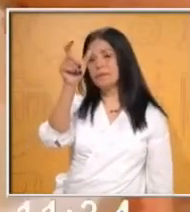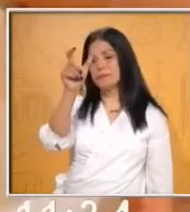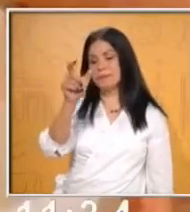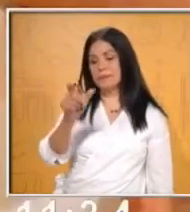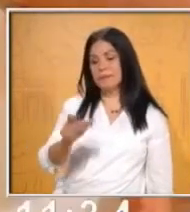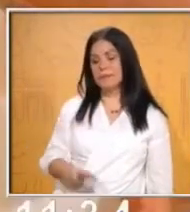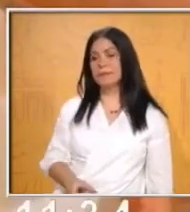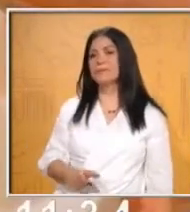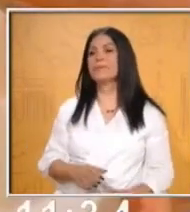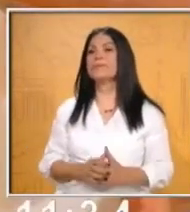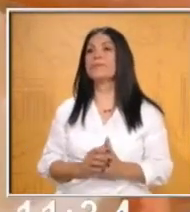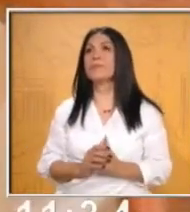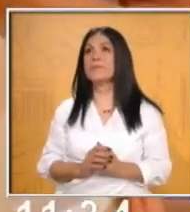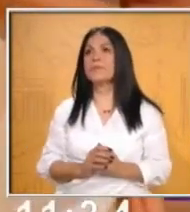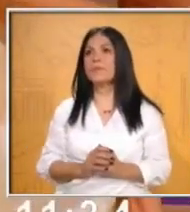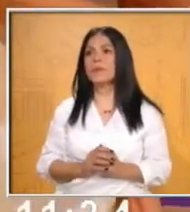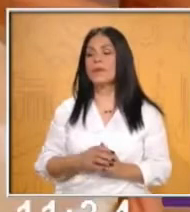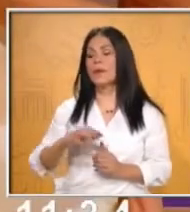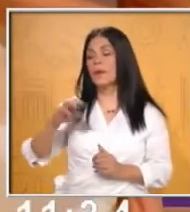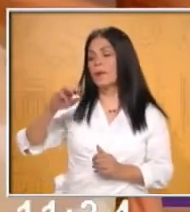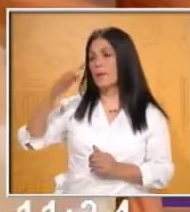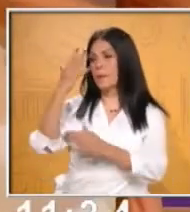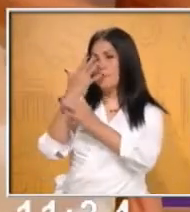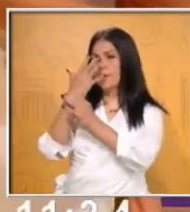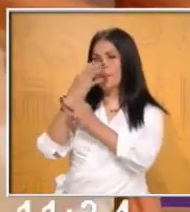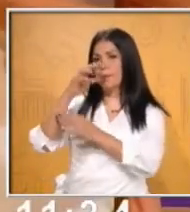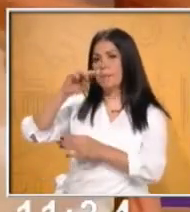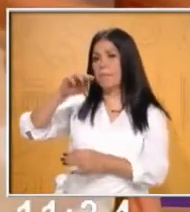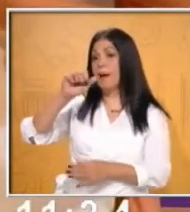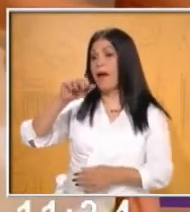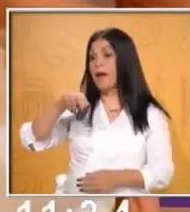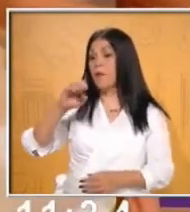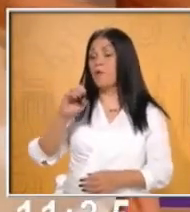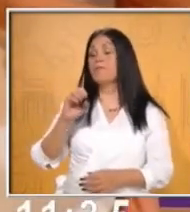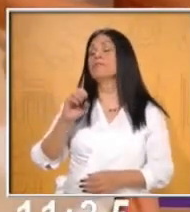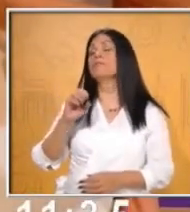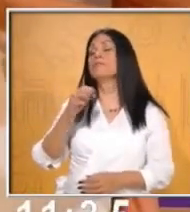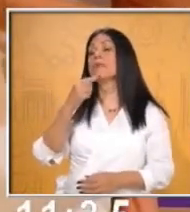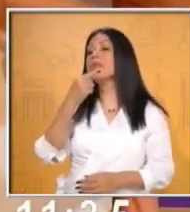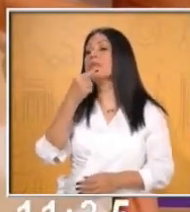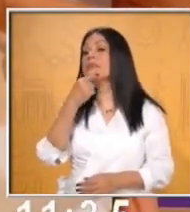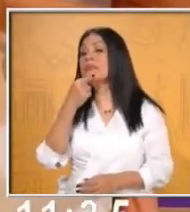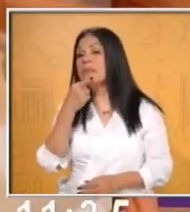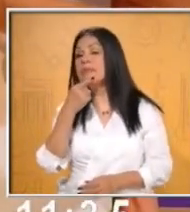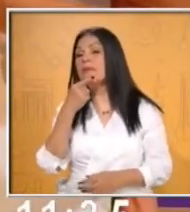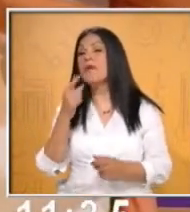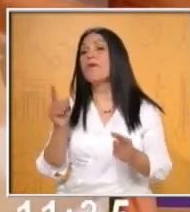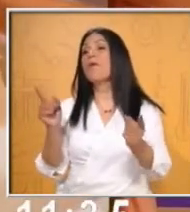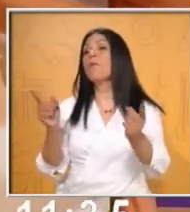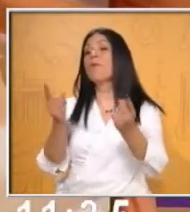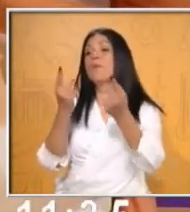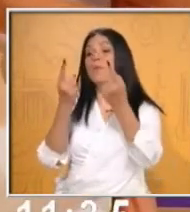es mano, niño, música,